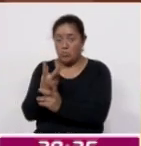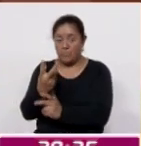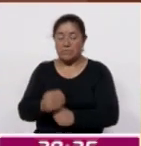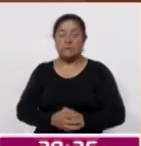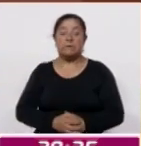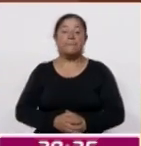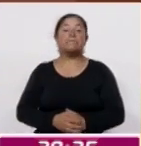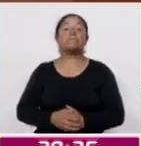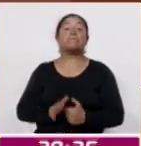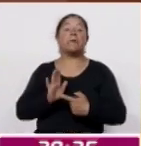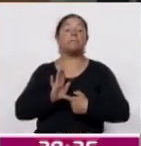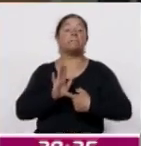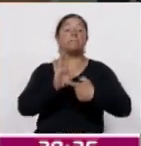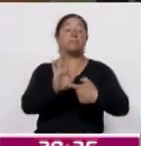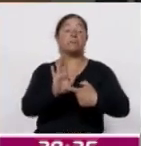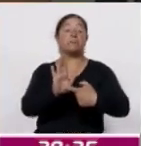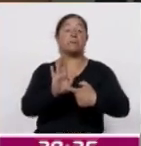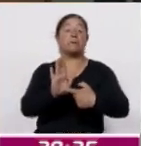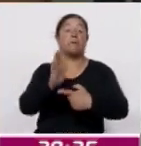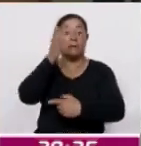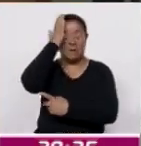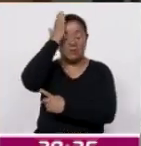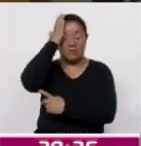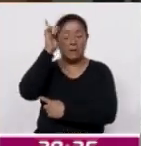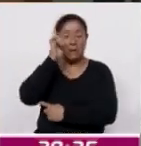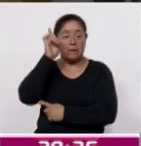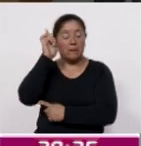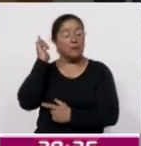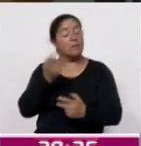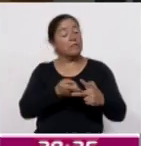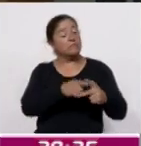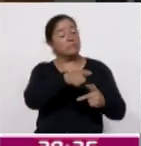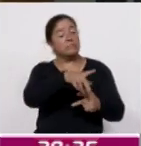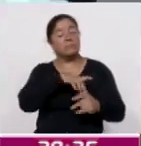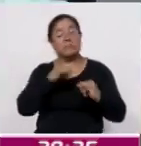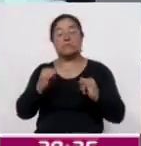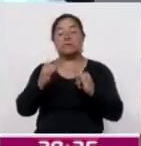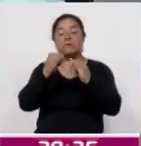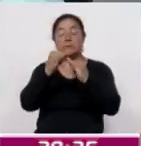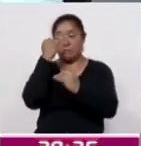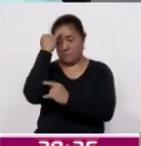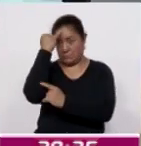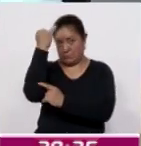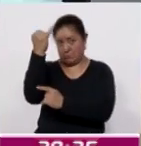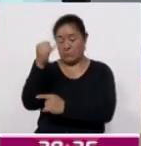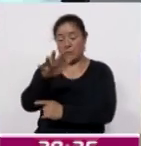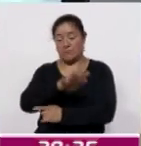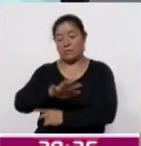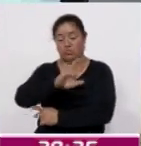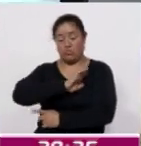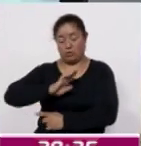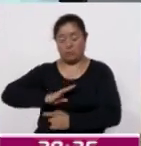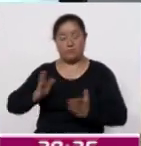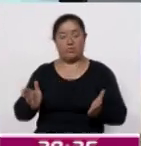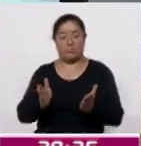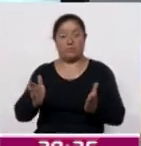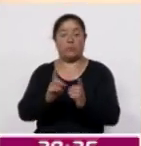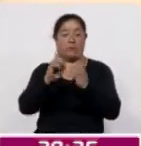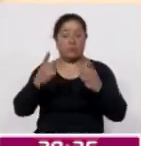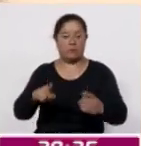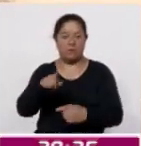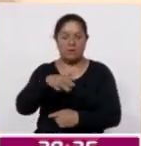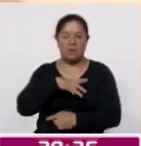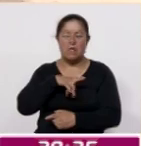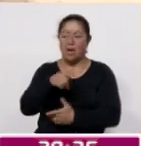Presentará la titular del Ejecutivo Estatal iniciativa ante el Congreso Local para crear el Instituto de Desarrollo e Impulso Municipal. Tendrá la función de